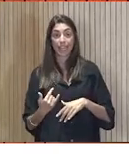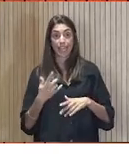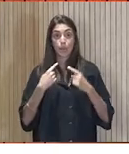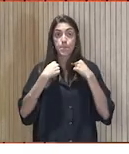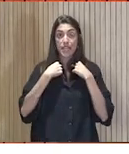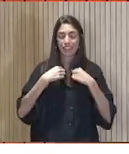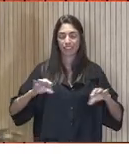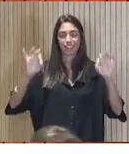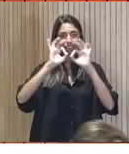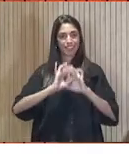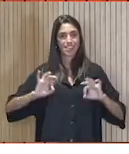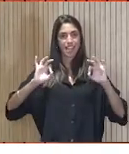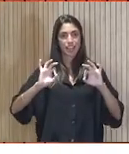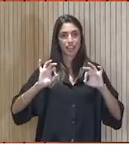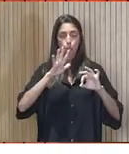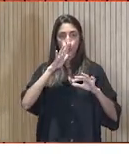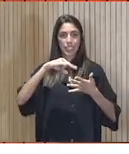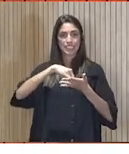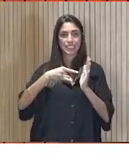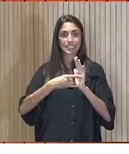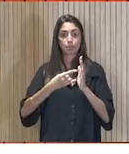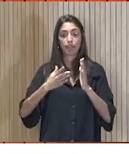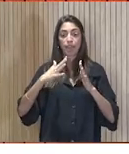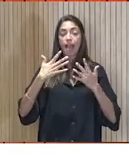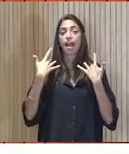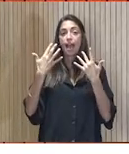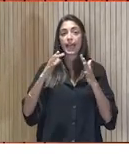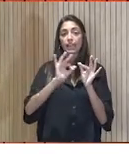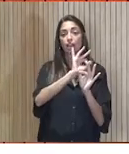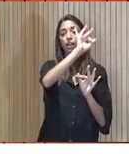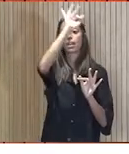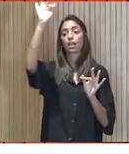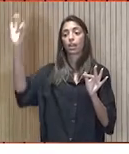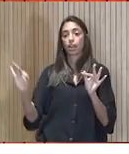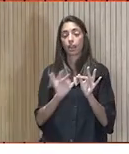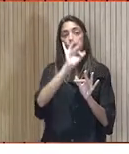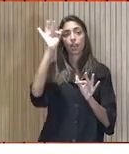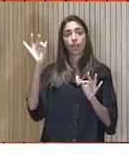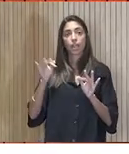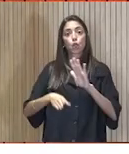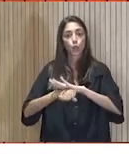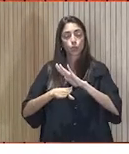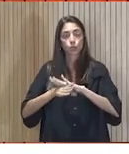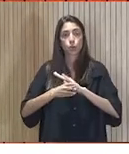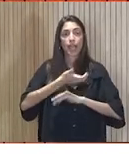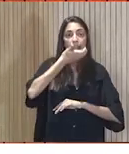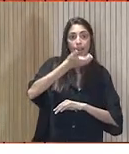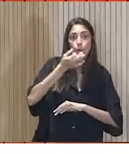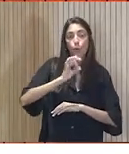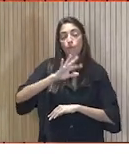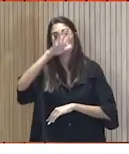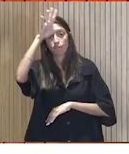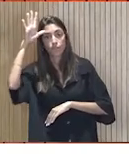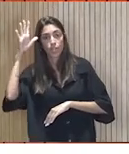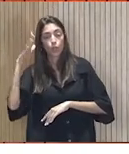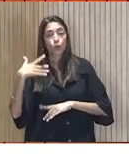un sistema de circulación de aire Que mantiene el calor O el frío Mantiene una temperatura